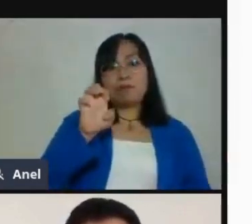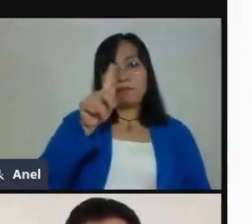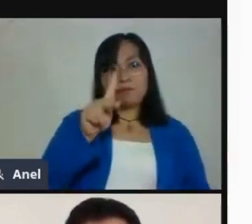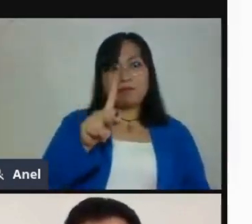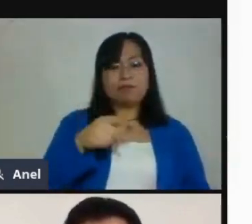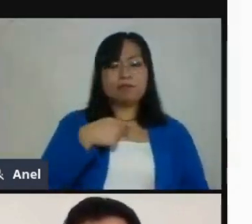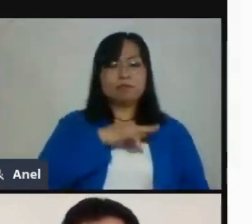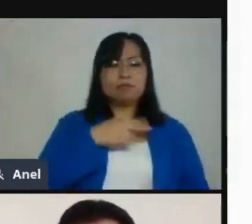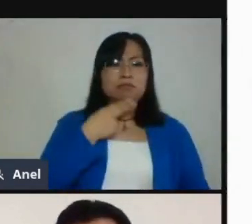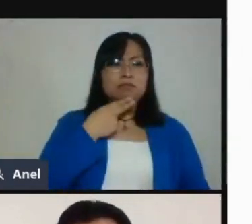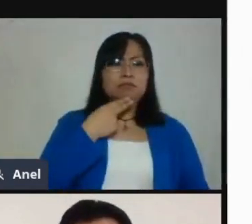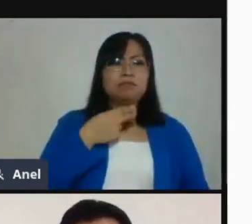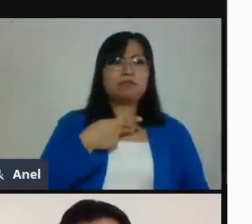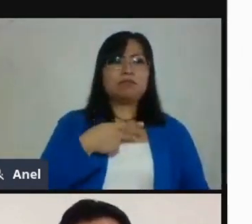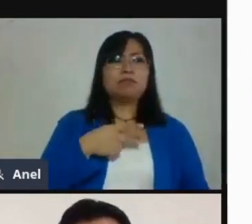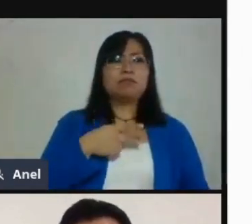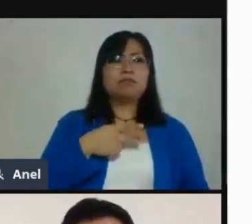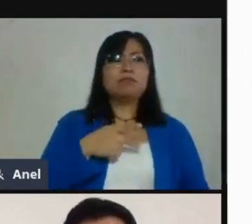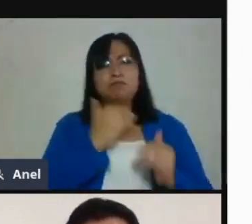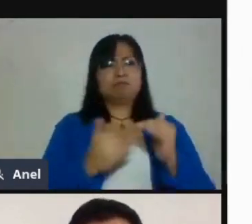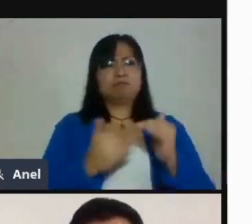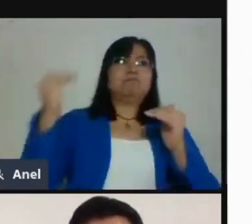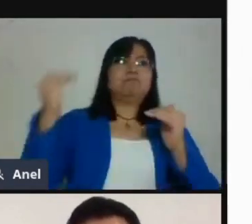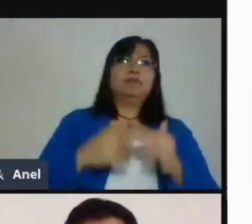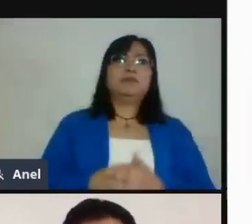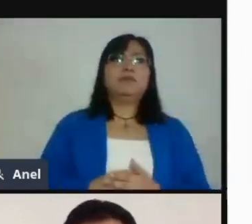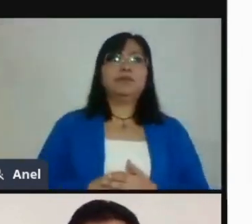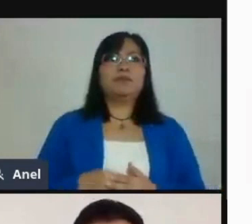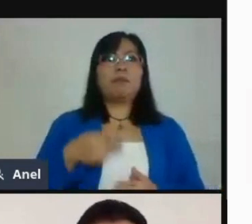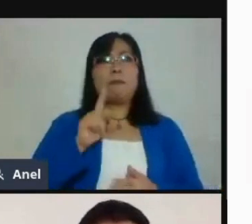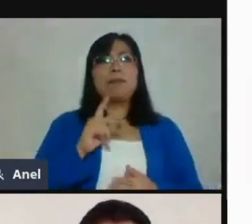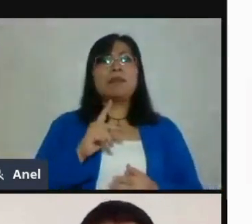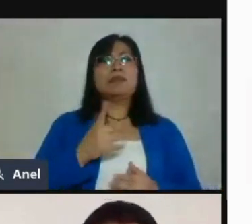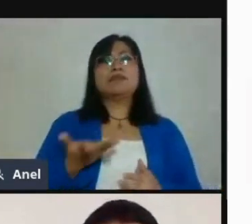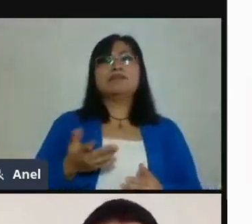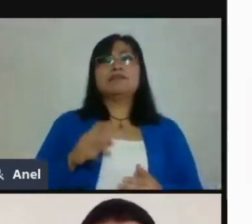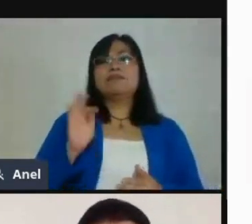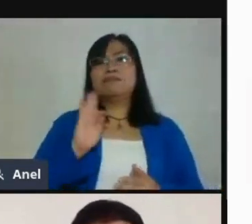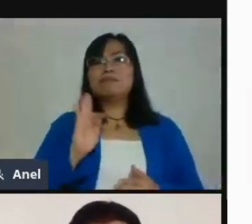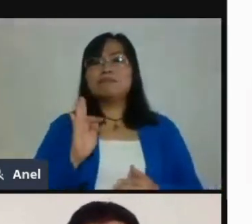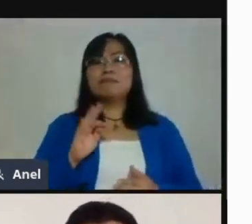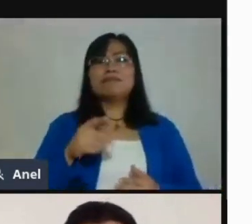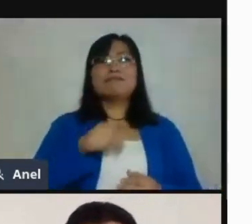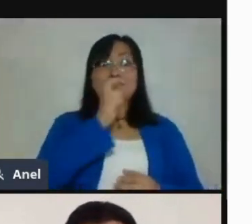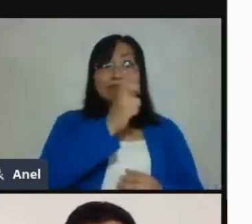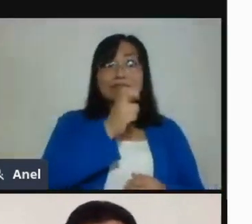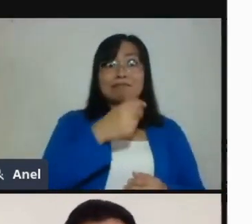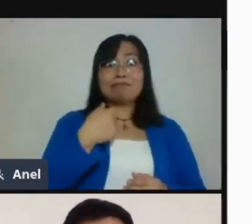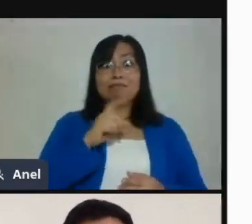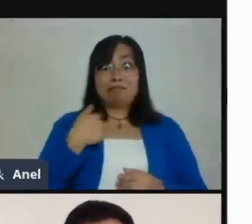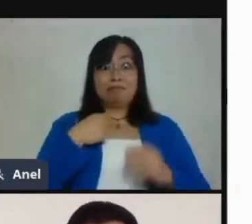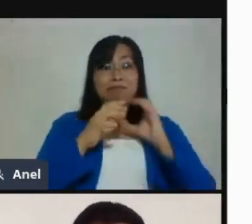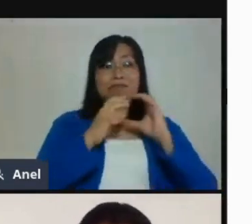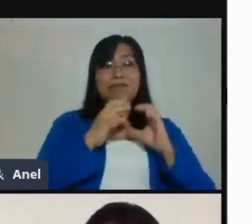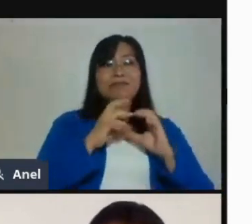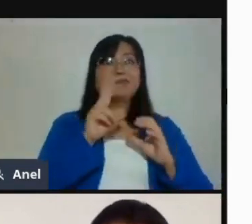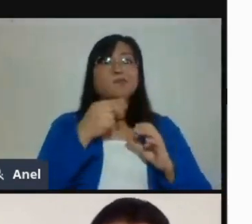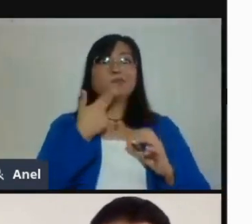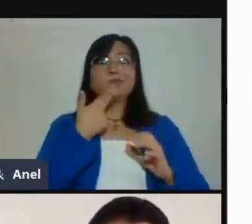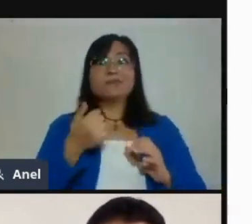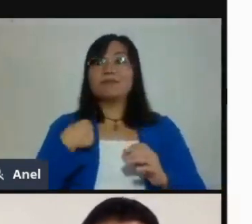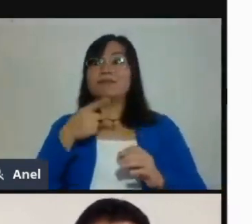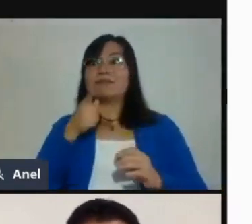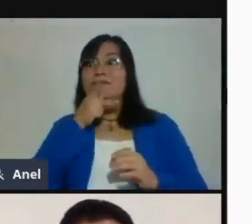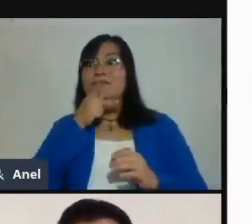alto de nuestra institución y empezamos a utilizar otros canales, tanto de comunicación externa, con los padres de familia, por ejemplo,